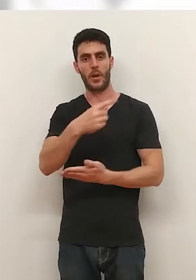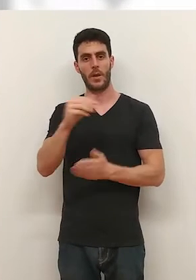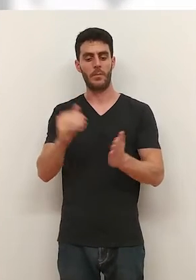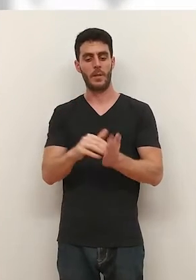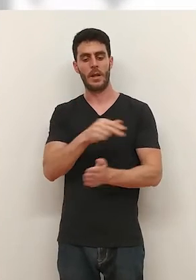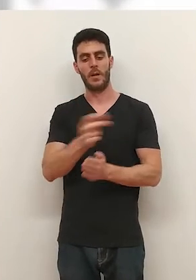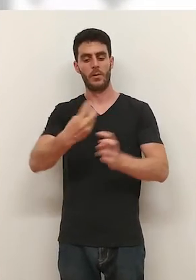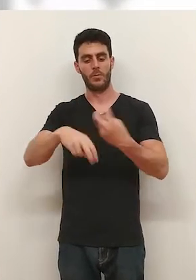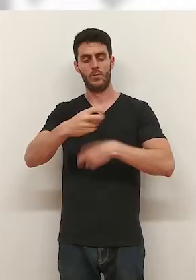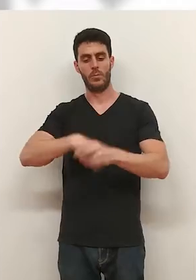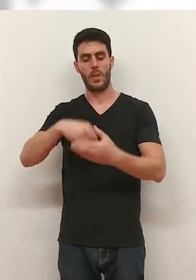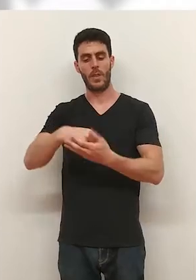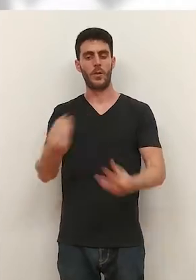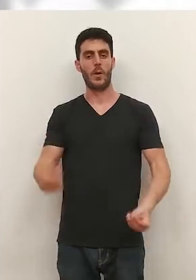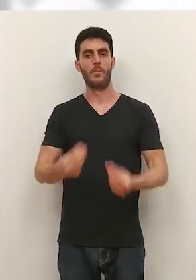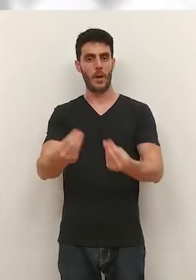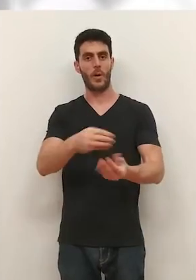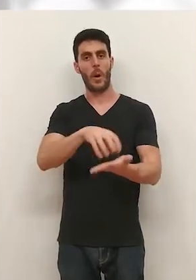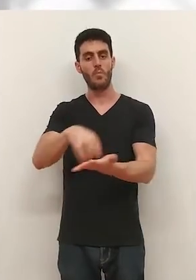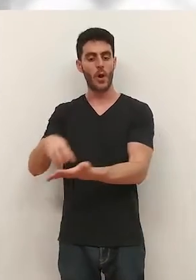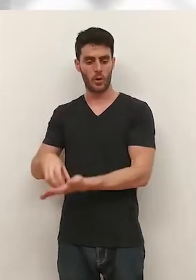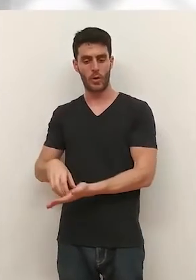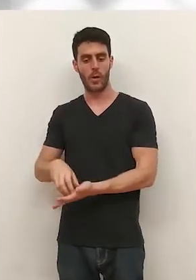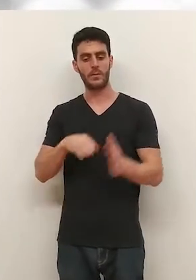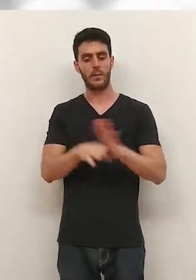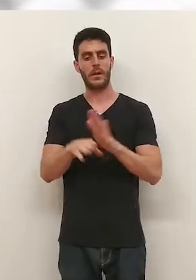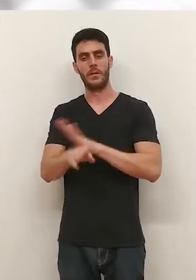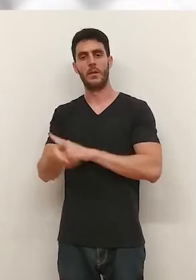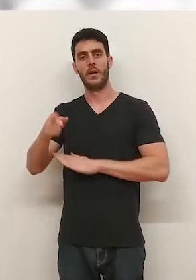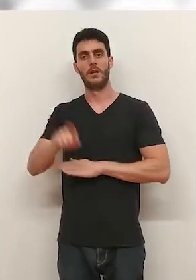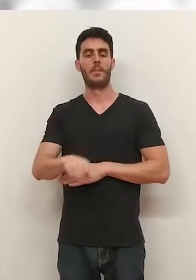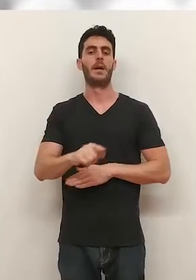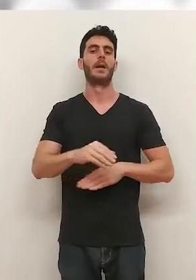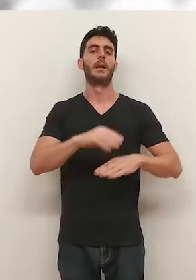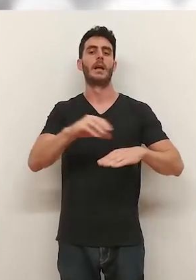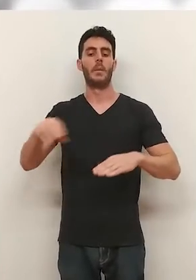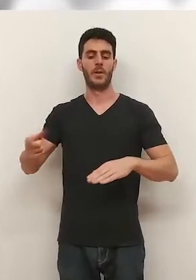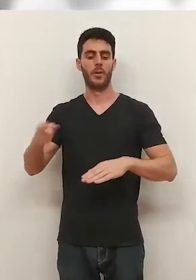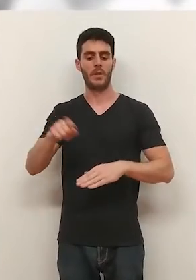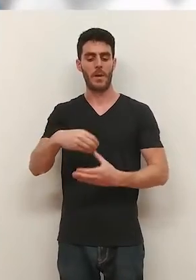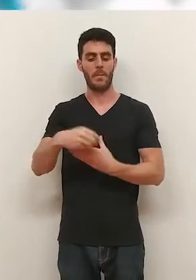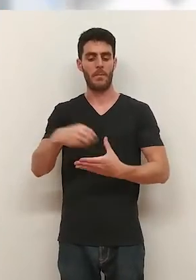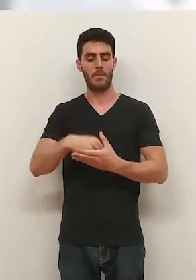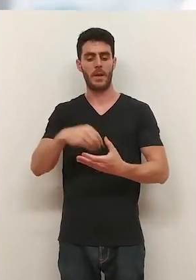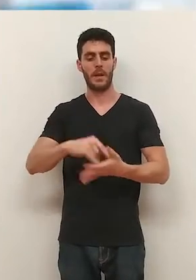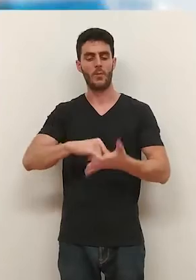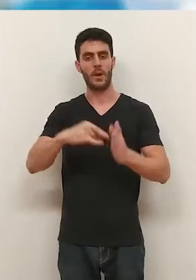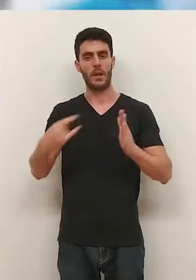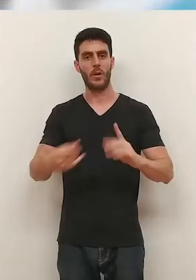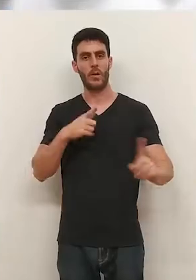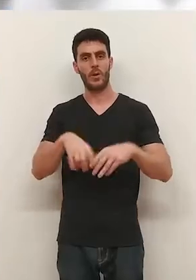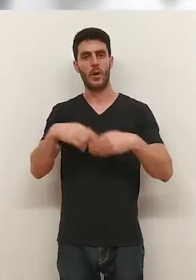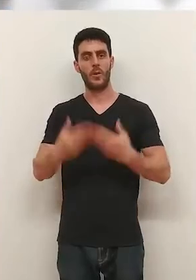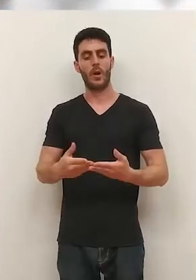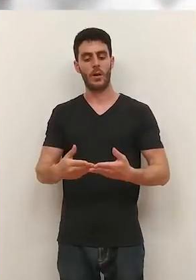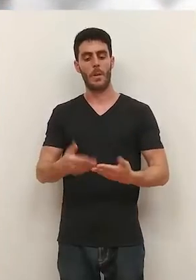algo más de 3.100.000 euros. La remodelación incluye mejoras en los puestos, en la accesibilidad y en el equipamiento. También se incorporarán